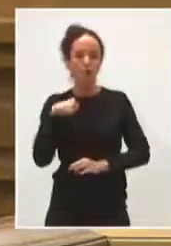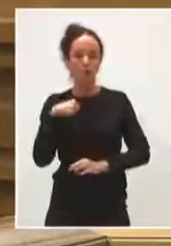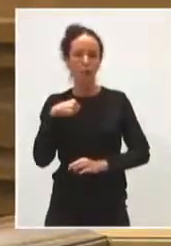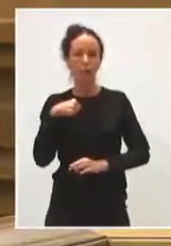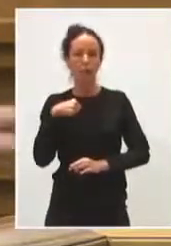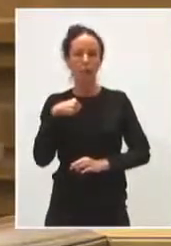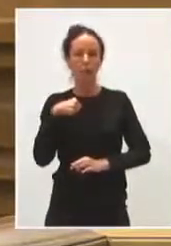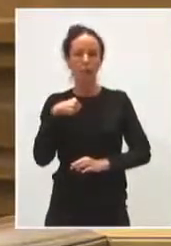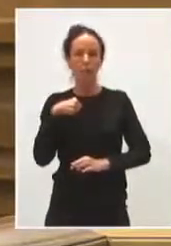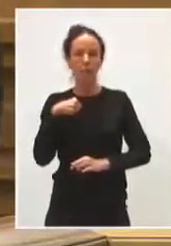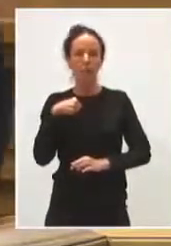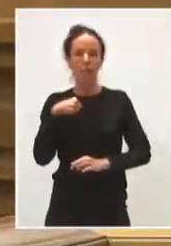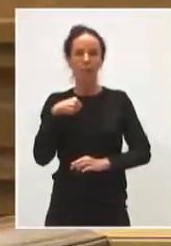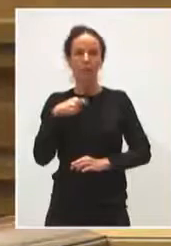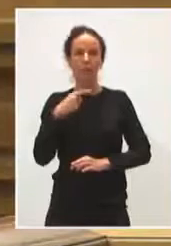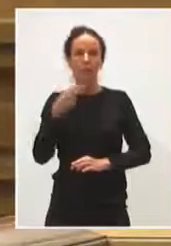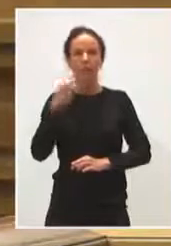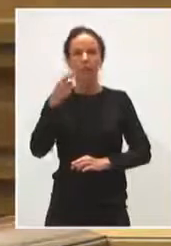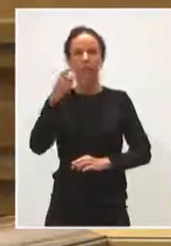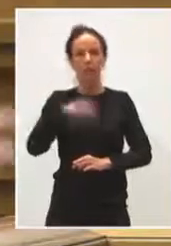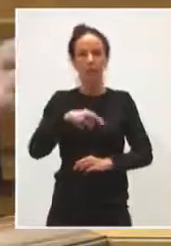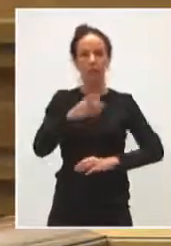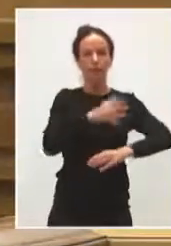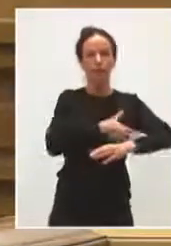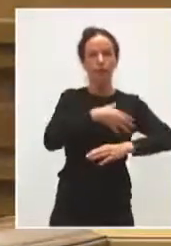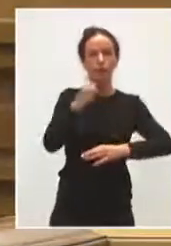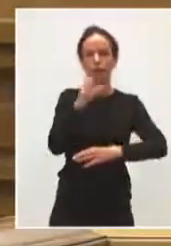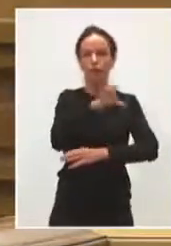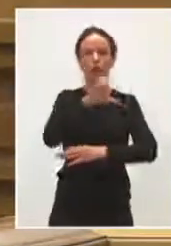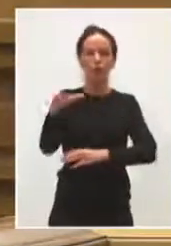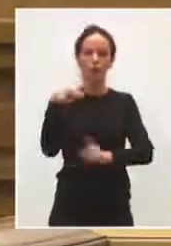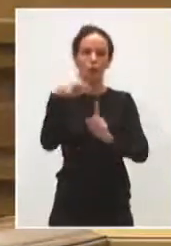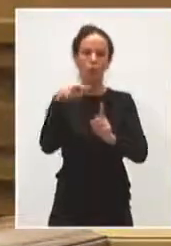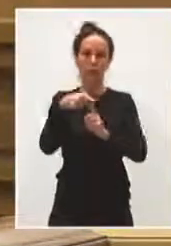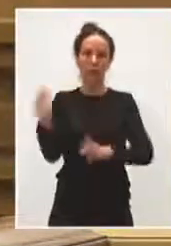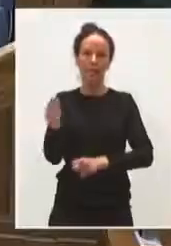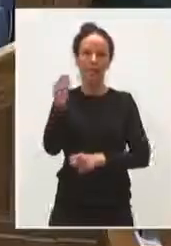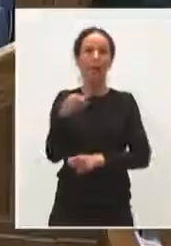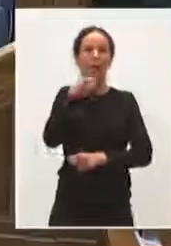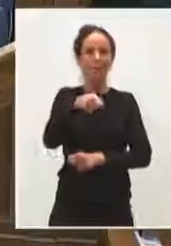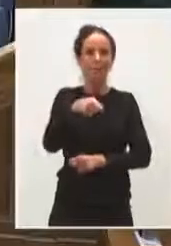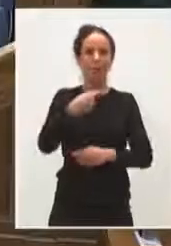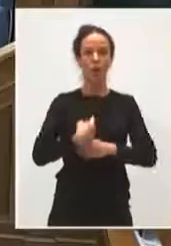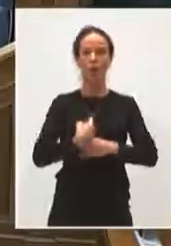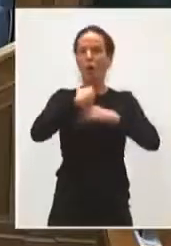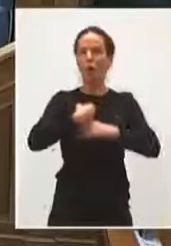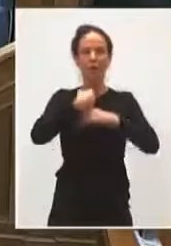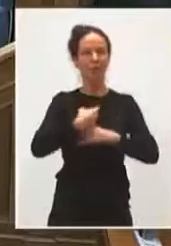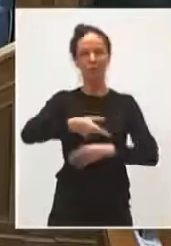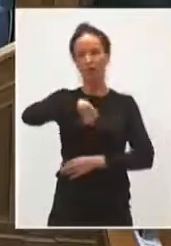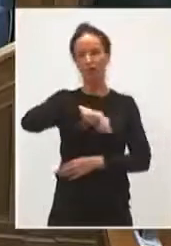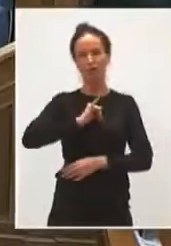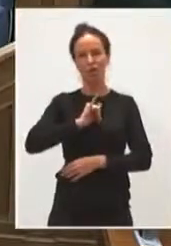ustedes, queda mal decirlo así, tajada, de los fondos europeos. Todo lo que podamos. Esta es la obligación que tenemos antes que ninguna otra, ¿no?